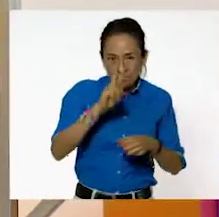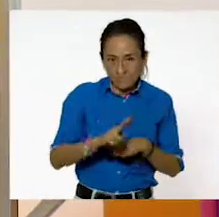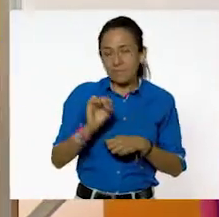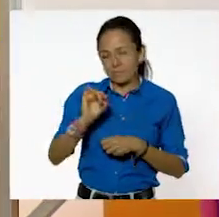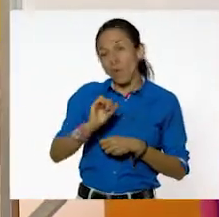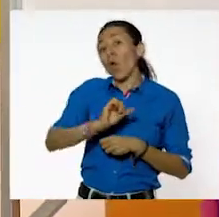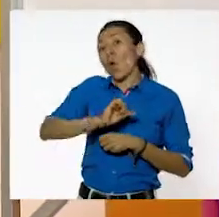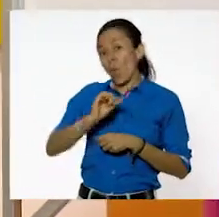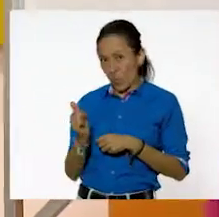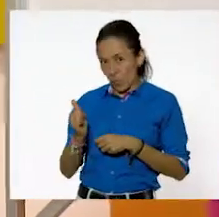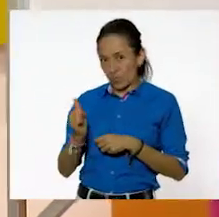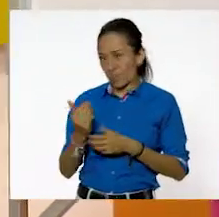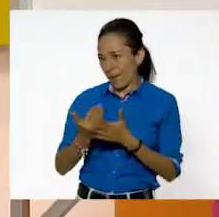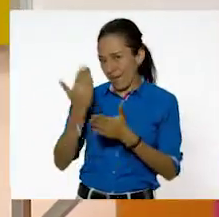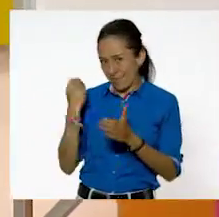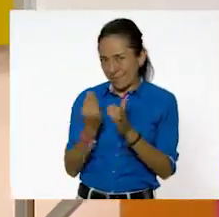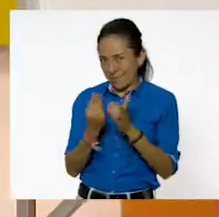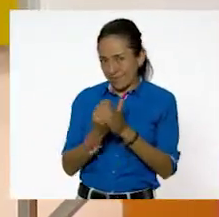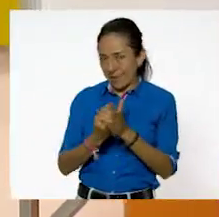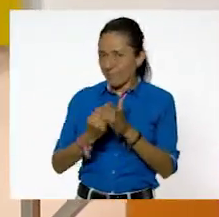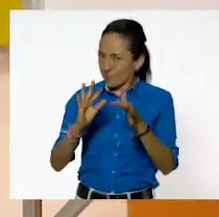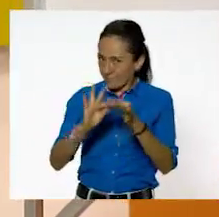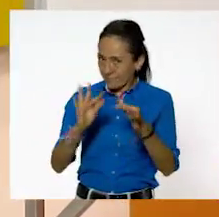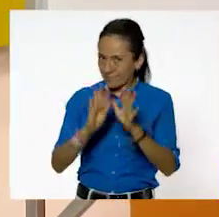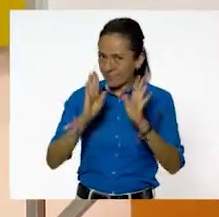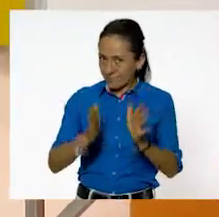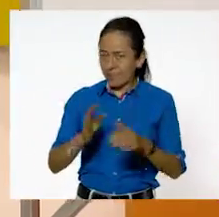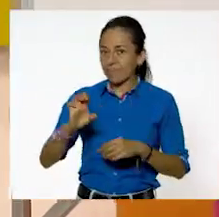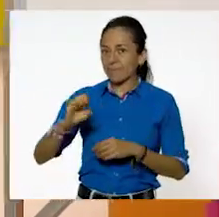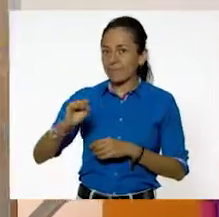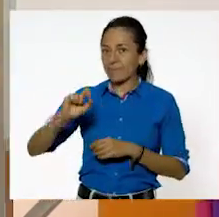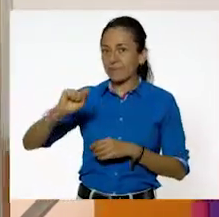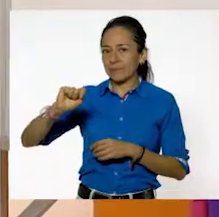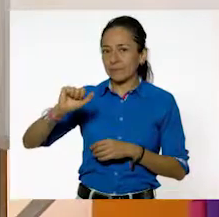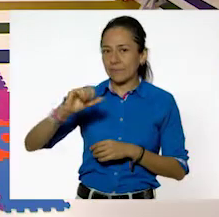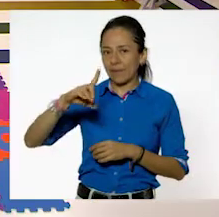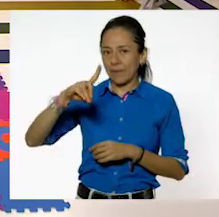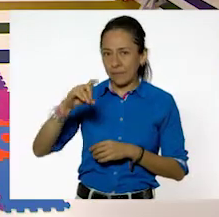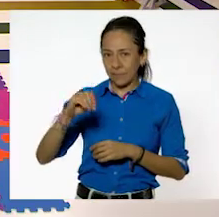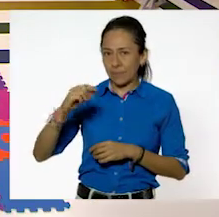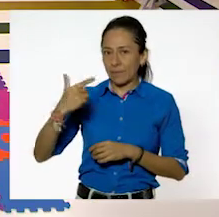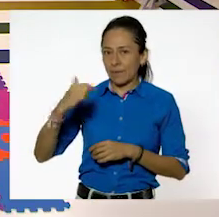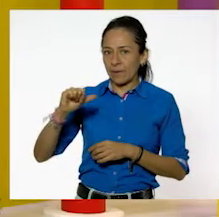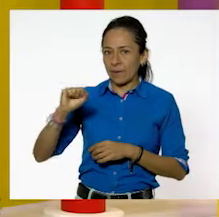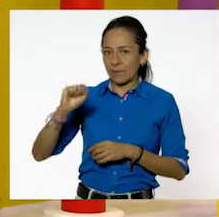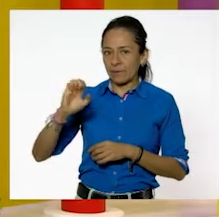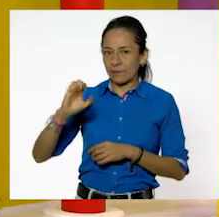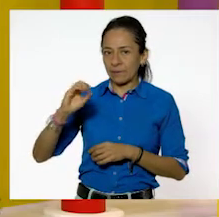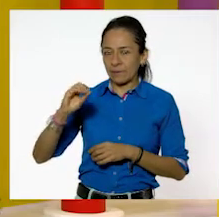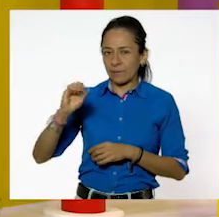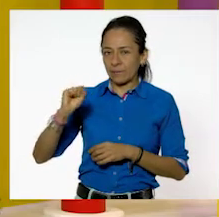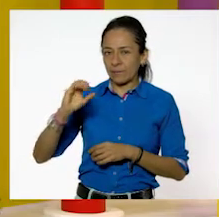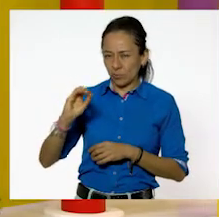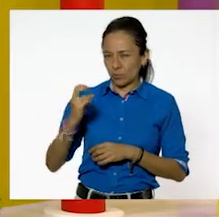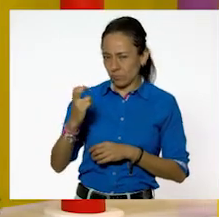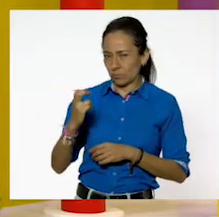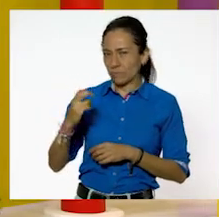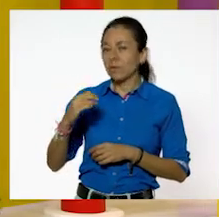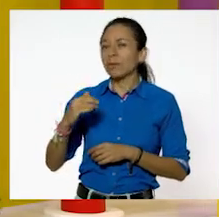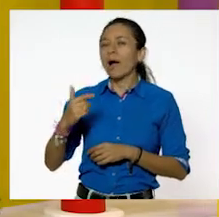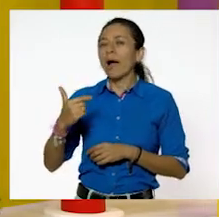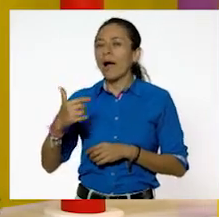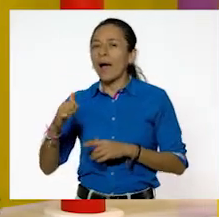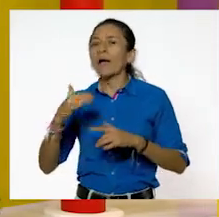clases. Entonces, el estado gaseoso. ¿Recuerdas alguna característica de este estado? A ver, el estado gaseoso era